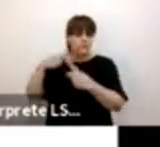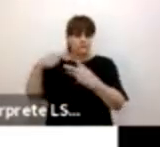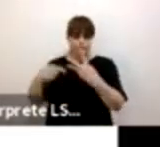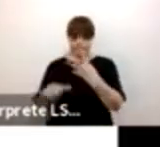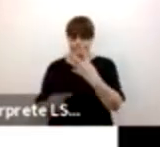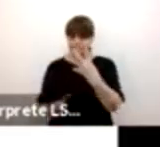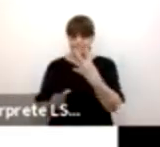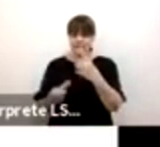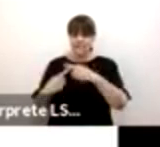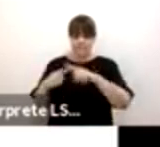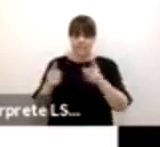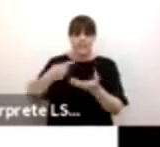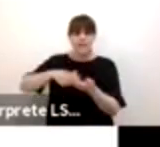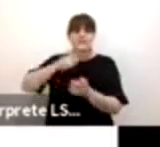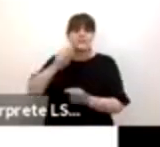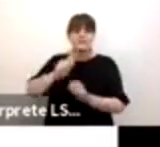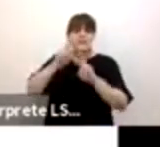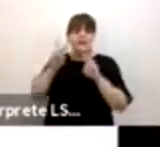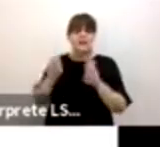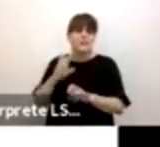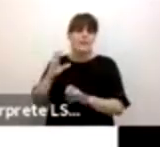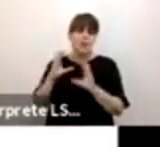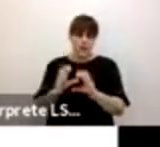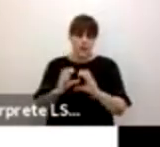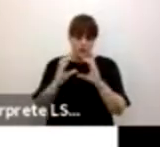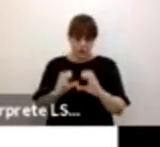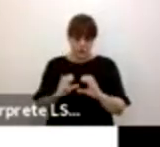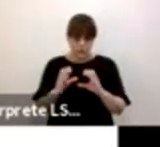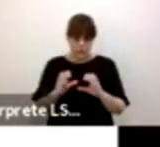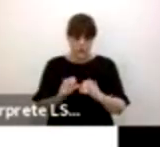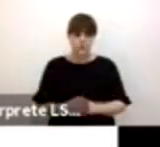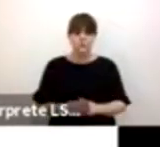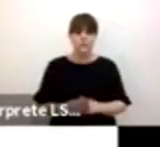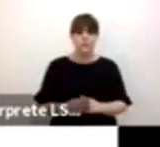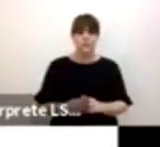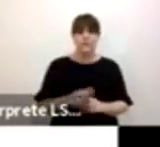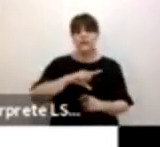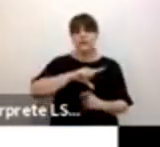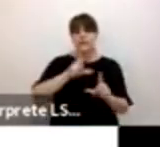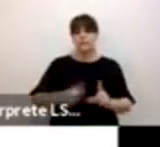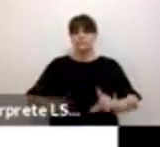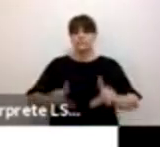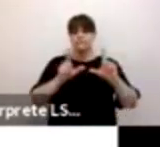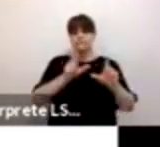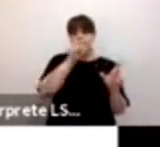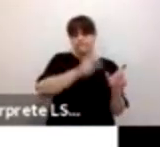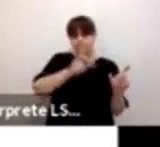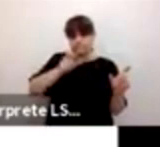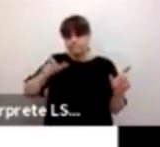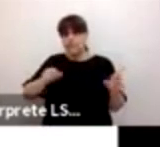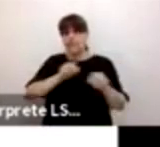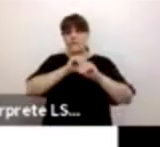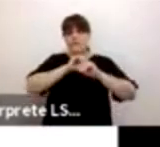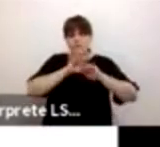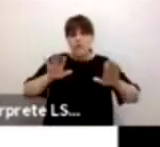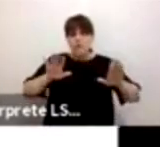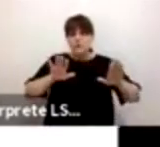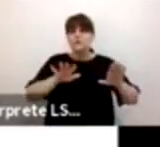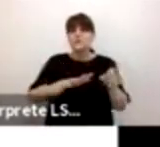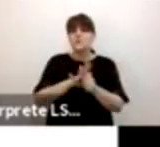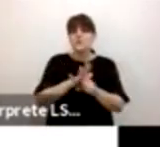a la siguiente gráfica, podemos ver una serie de datos que no necesariamente están